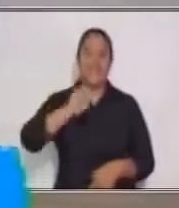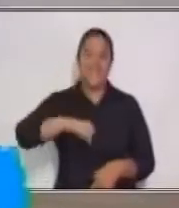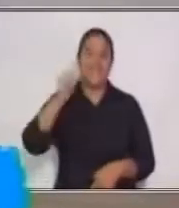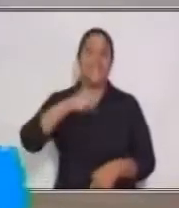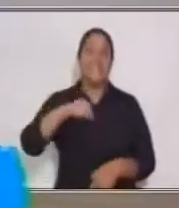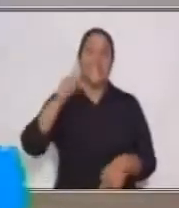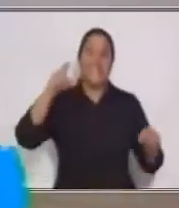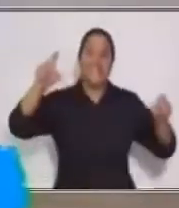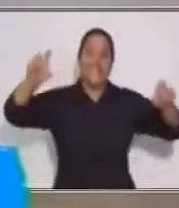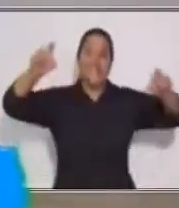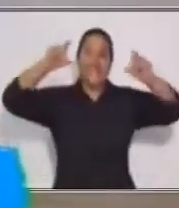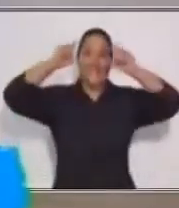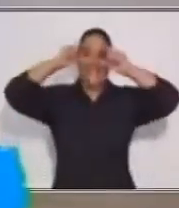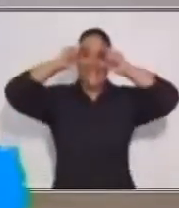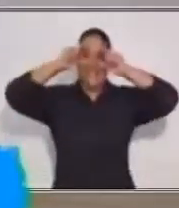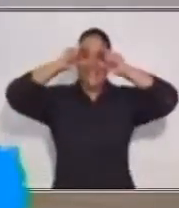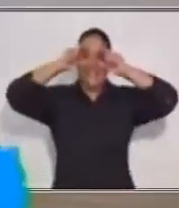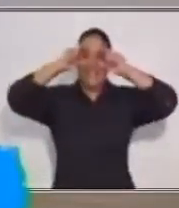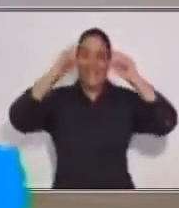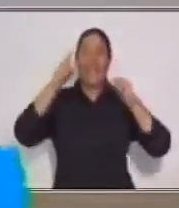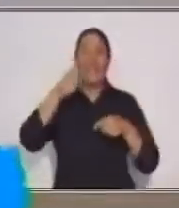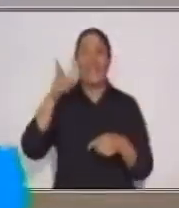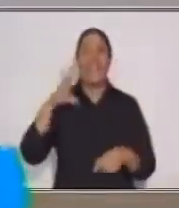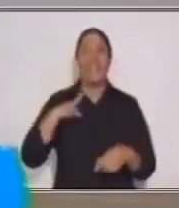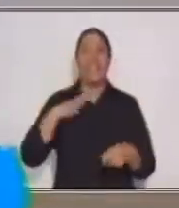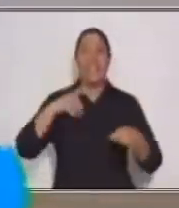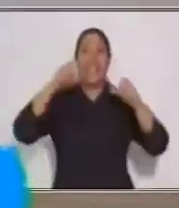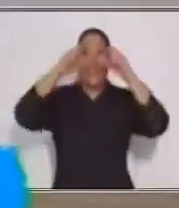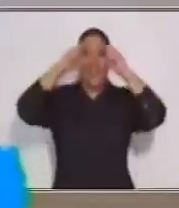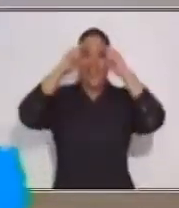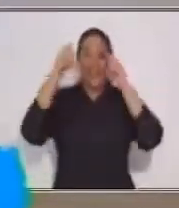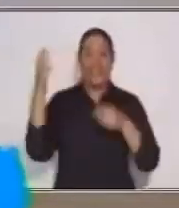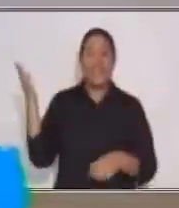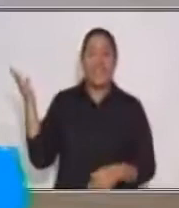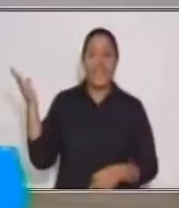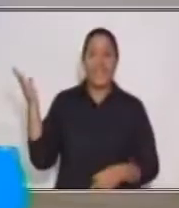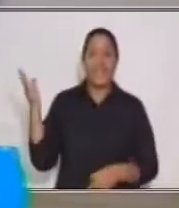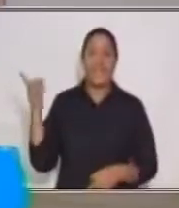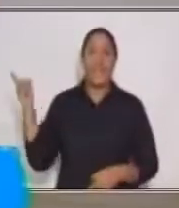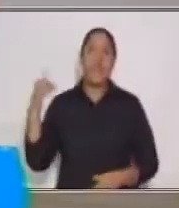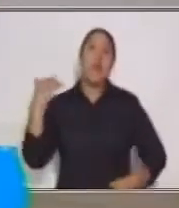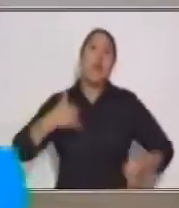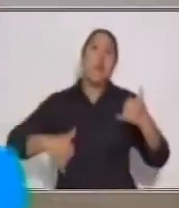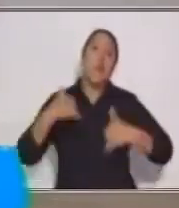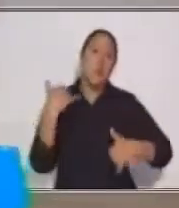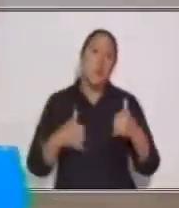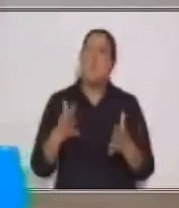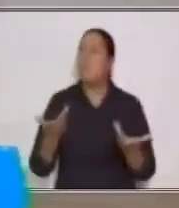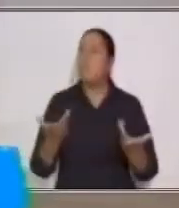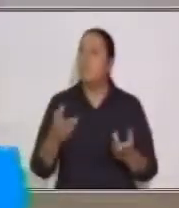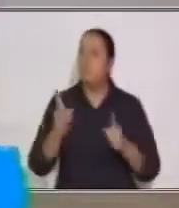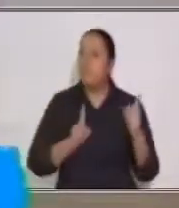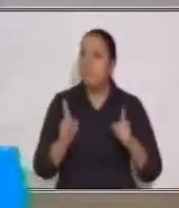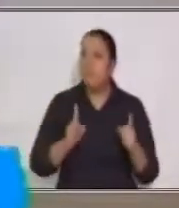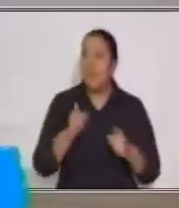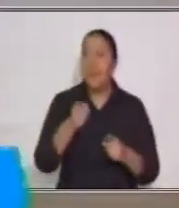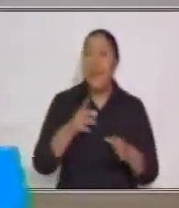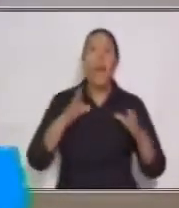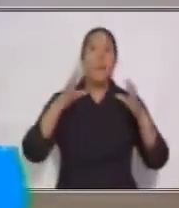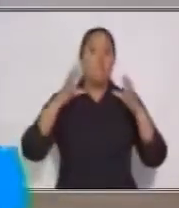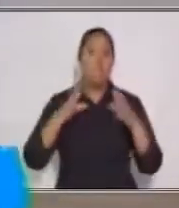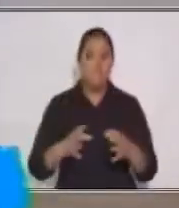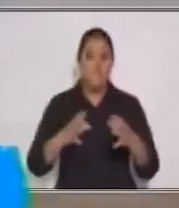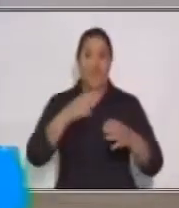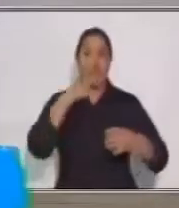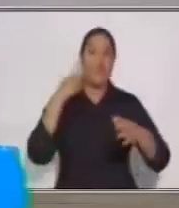unos lentes. Miren, tiene unos lentes. Y él está jugando con una, con una pelota